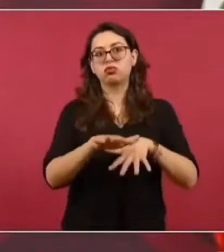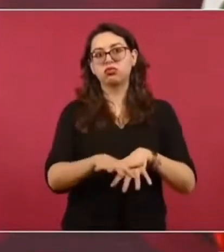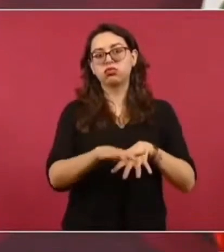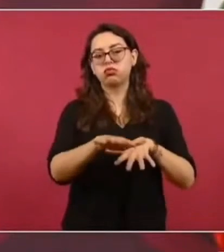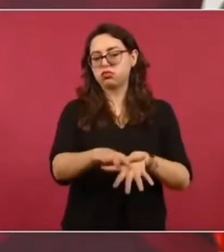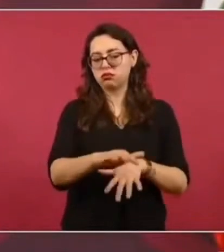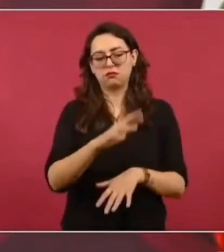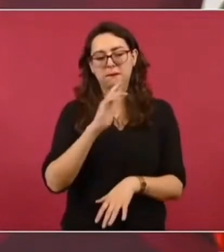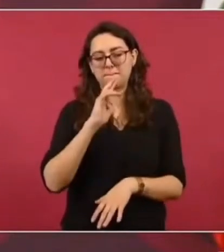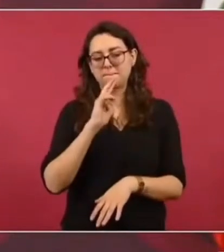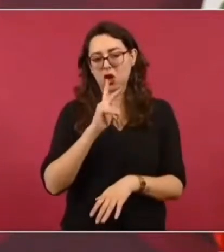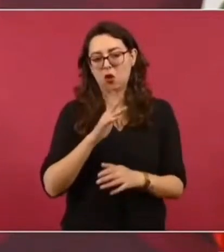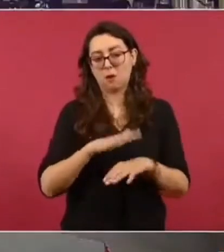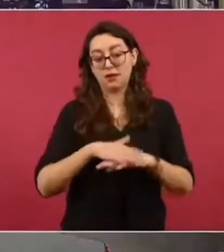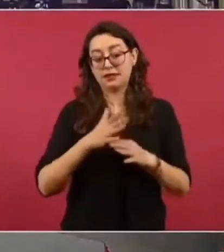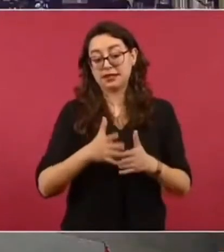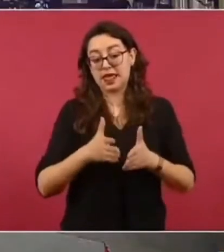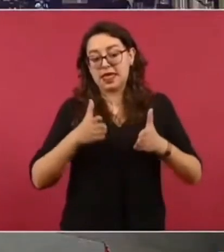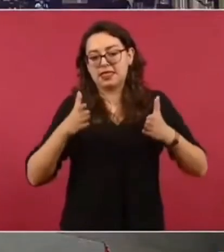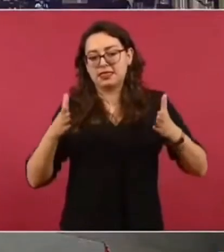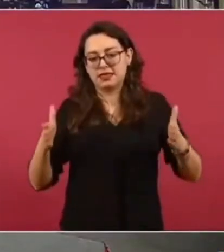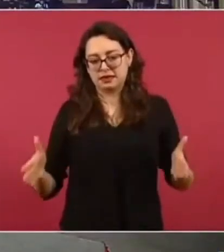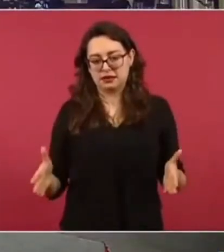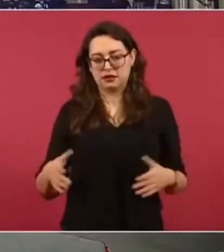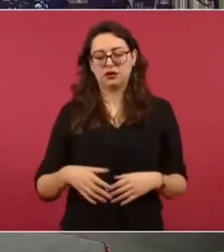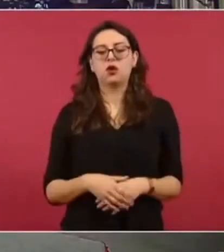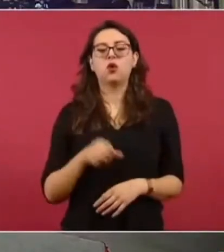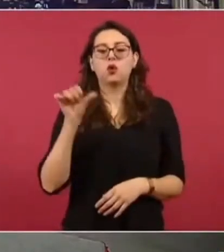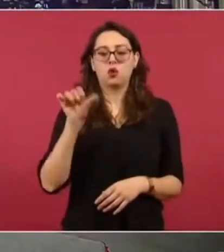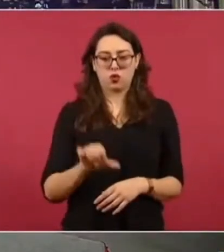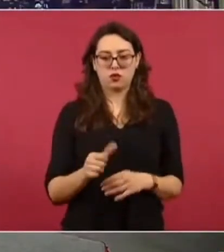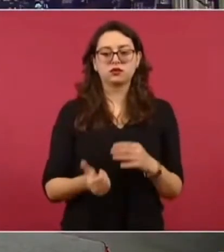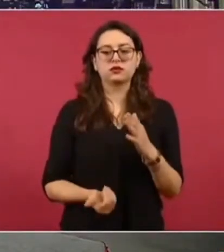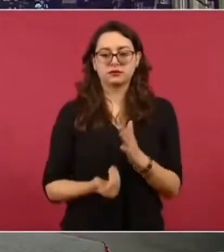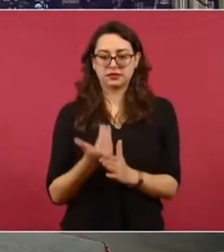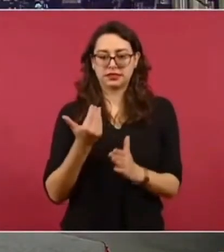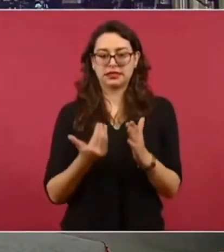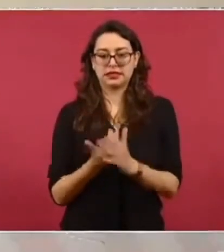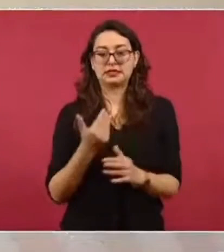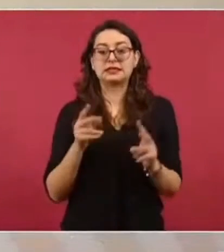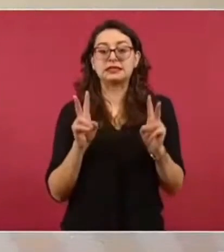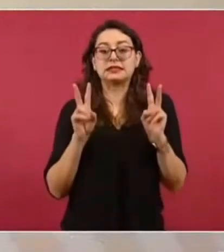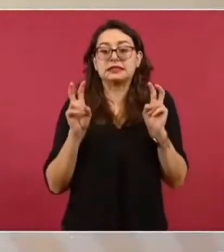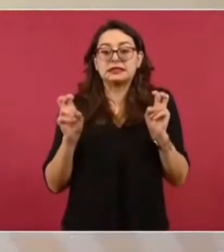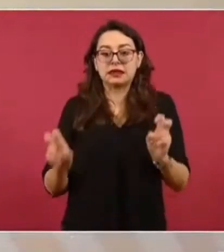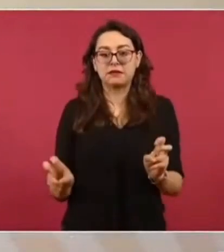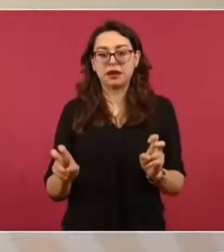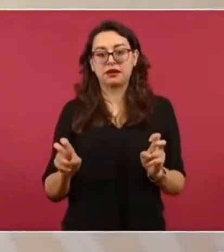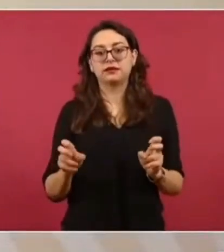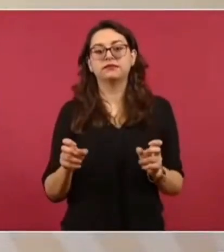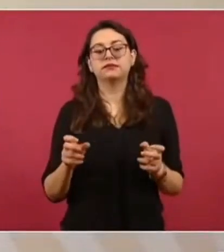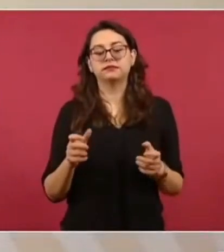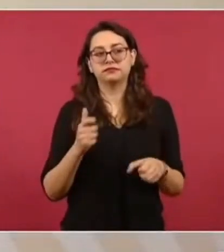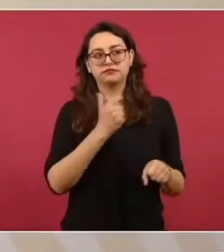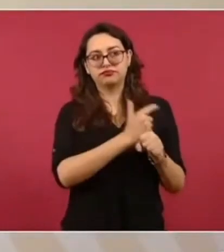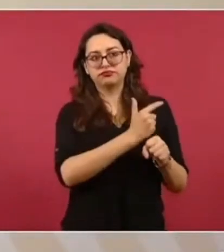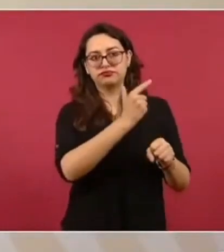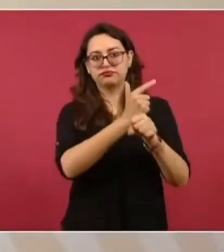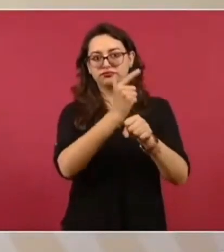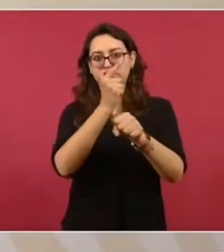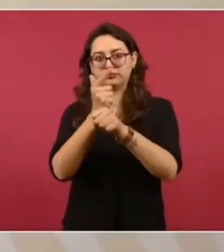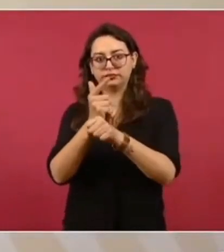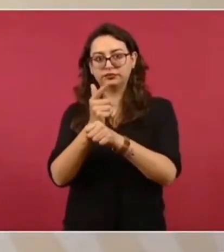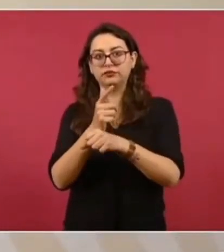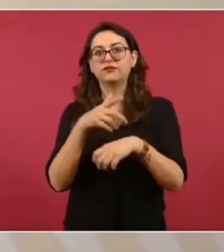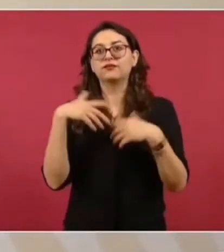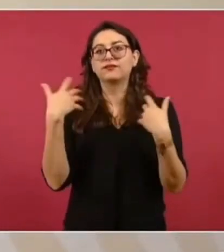tratamos en la reunión de seguridad el problema de derrumbes ahí en